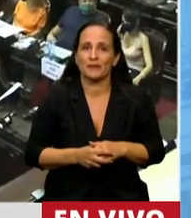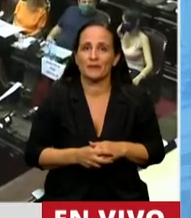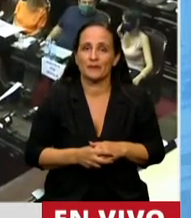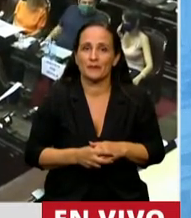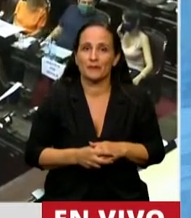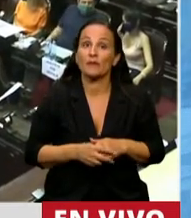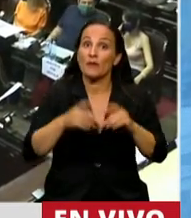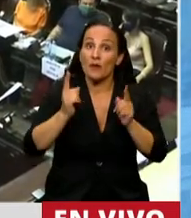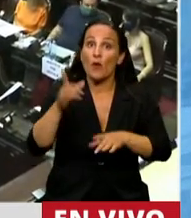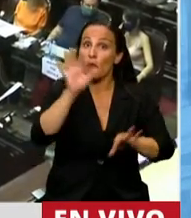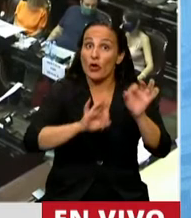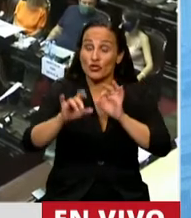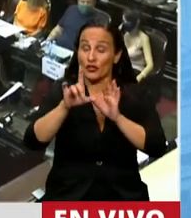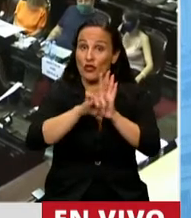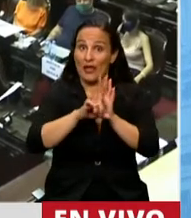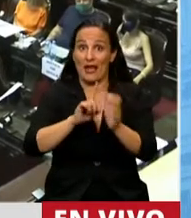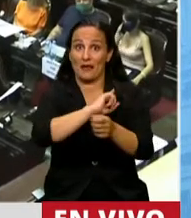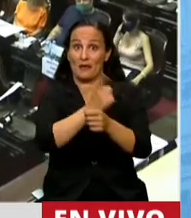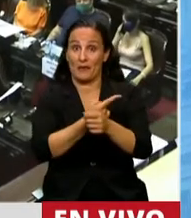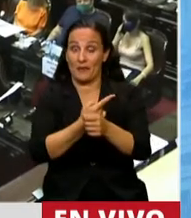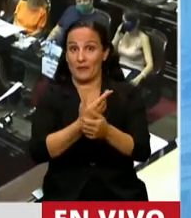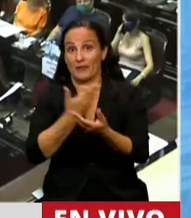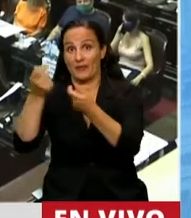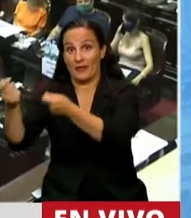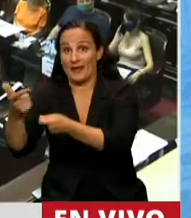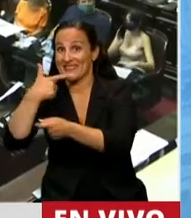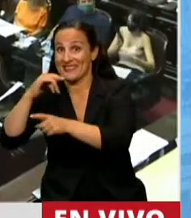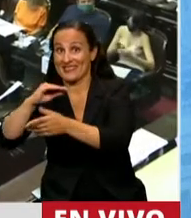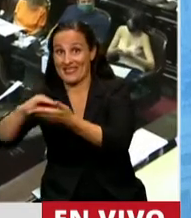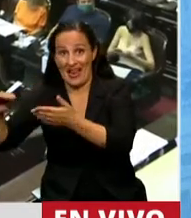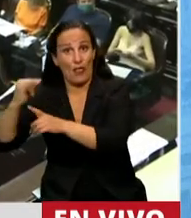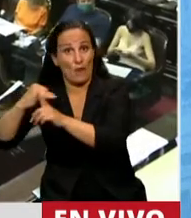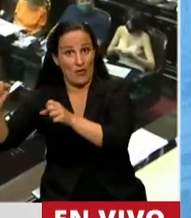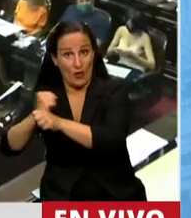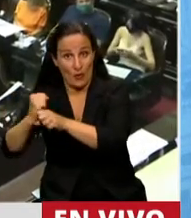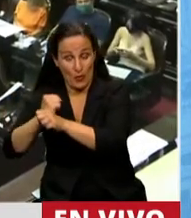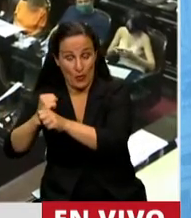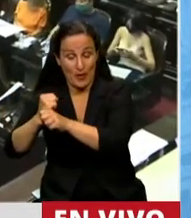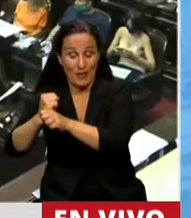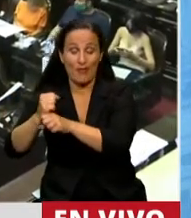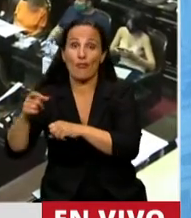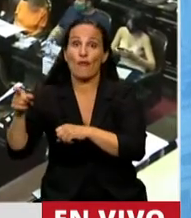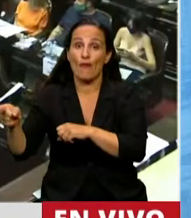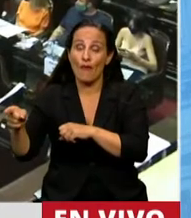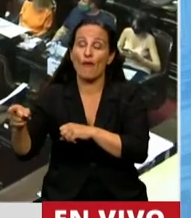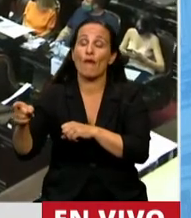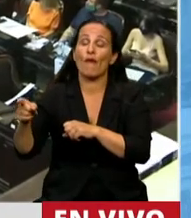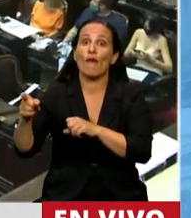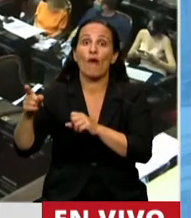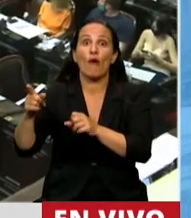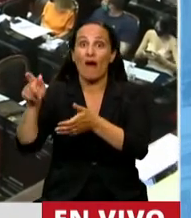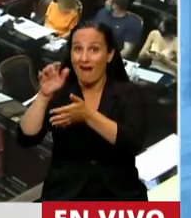elevación de este proyecto del Poder Ejecutivo al Senado, que es donde tuvo la media sanción, y en consonancia con el acuerdo de